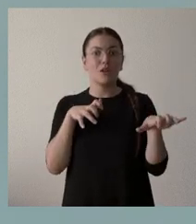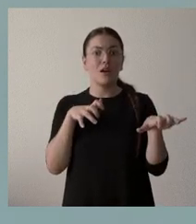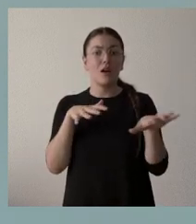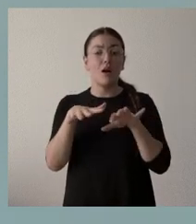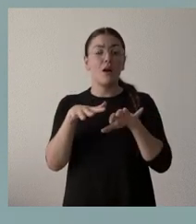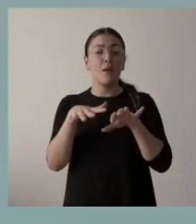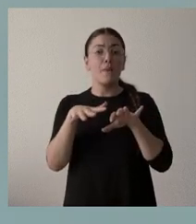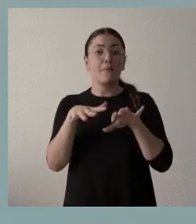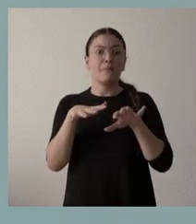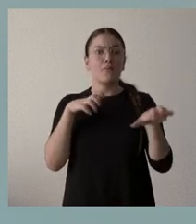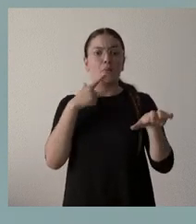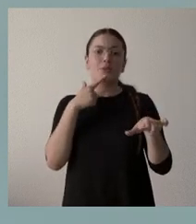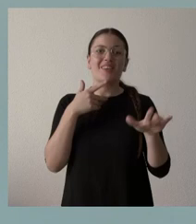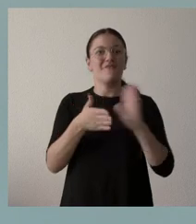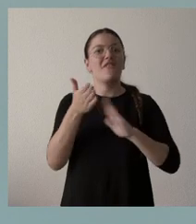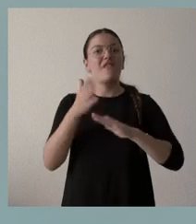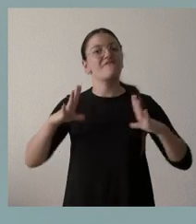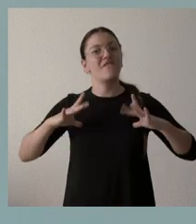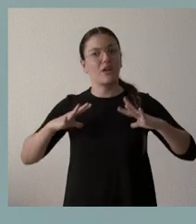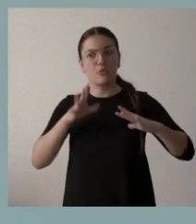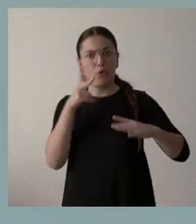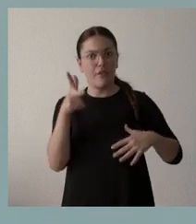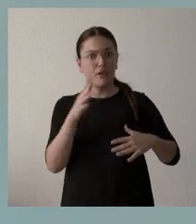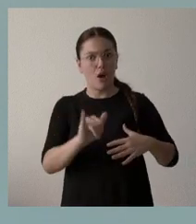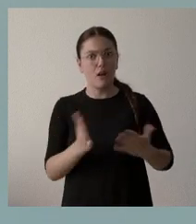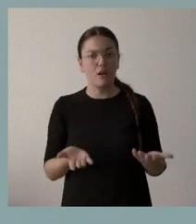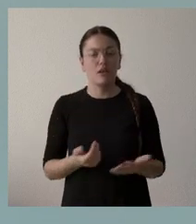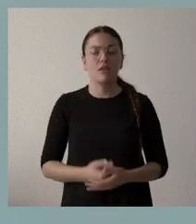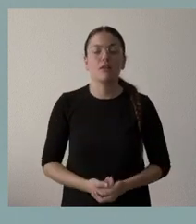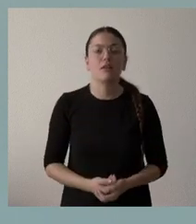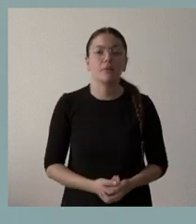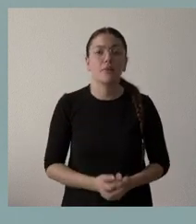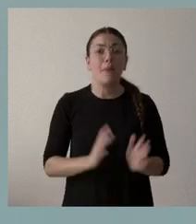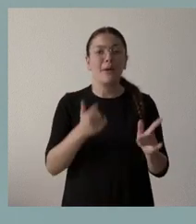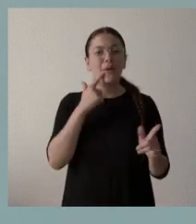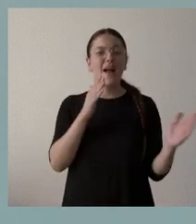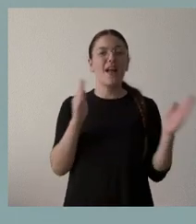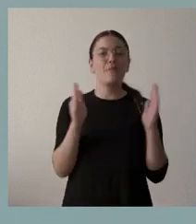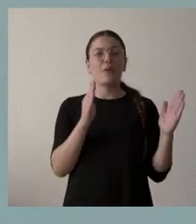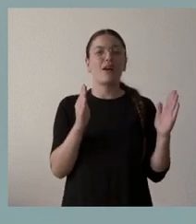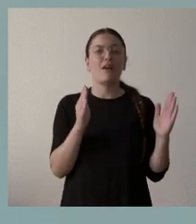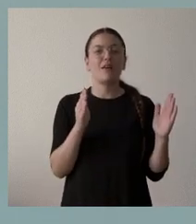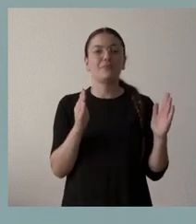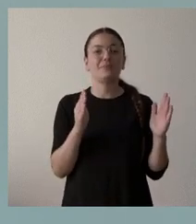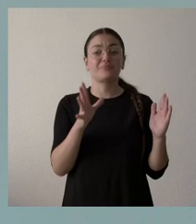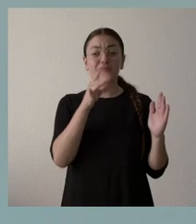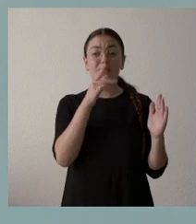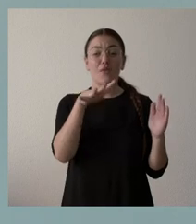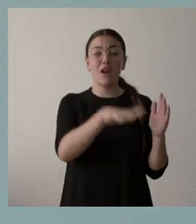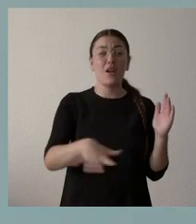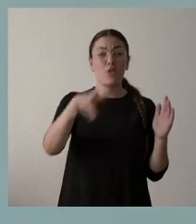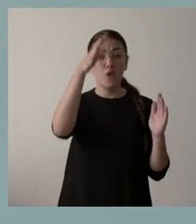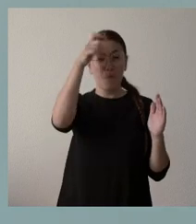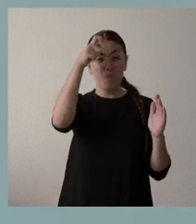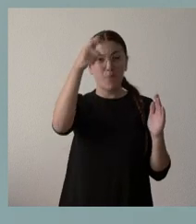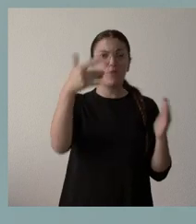derecho a sus vacaciones, que también ganado tienen, pero es la época también donde el mundo rural sufre más por la